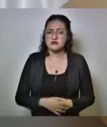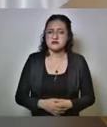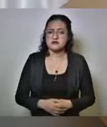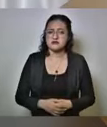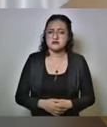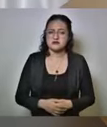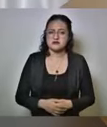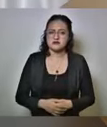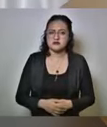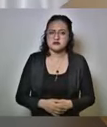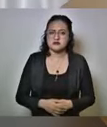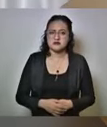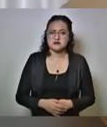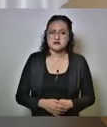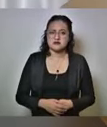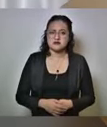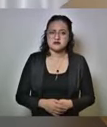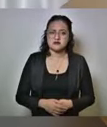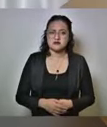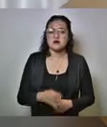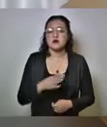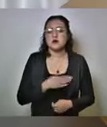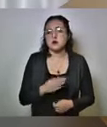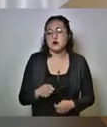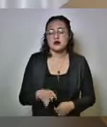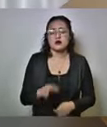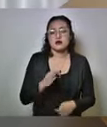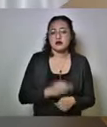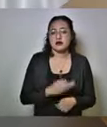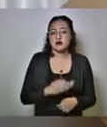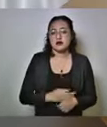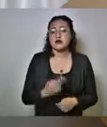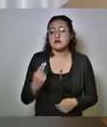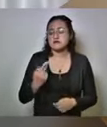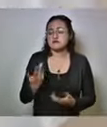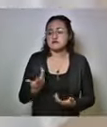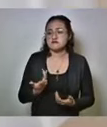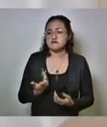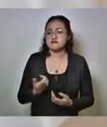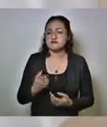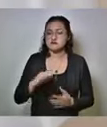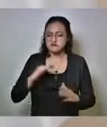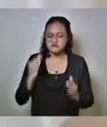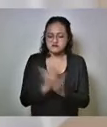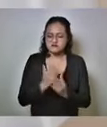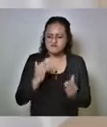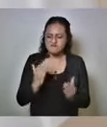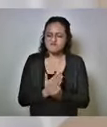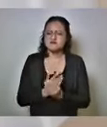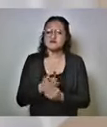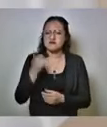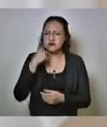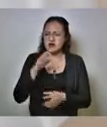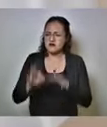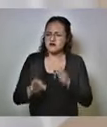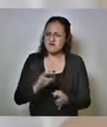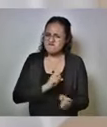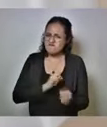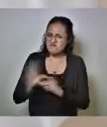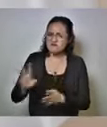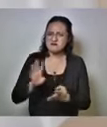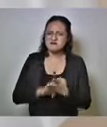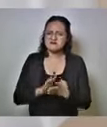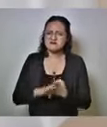horror bueno hay que acreditarlo en las carpetas para su judicialización